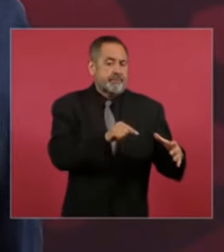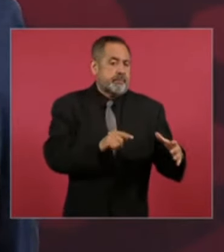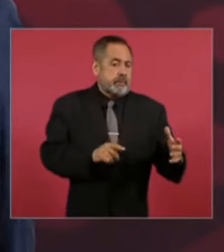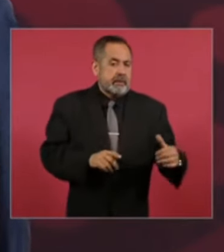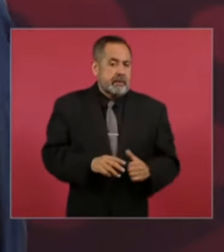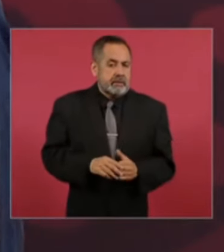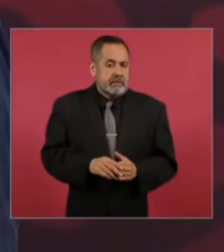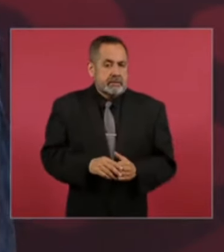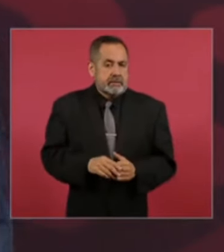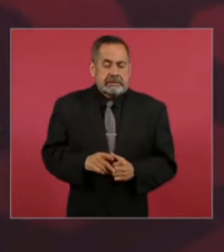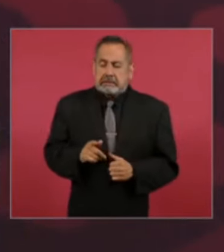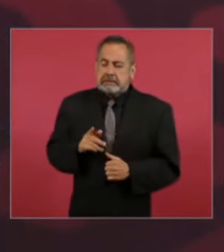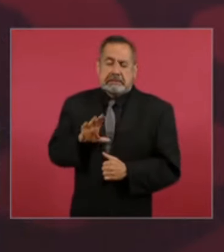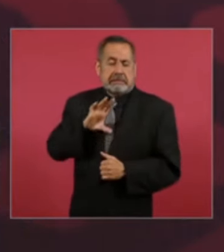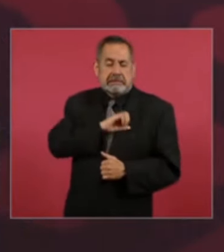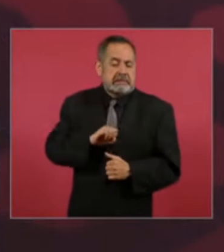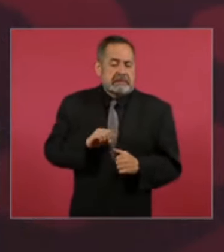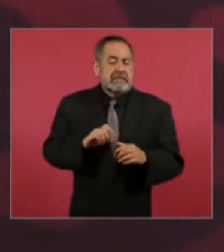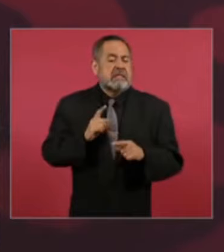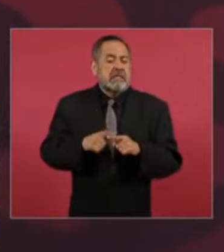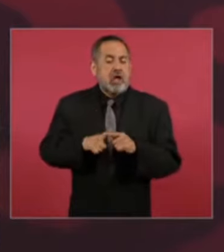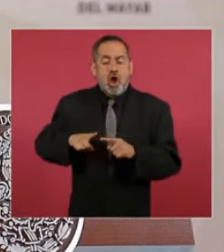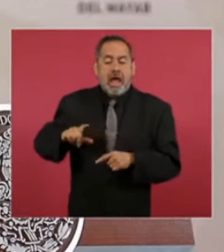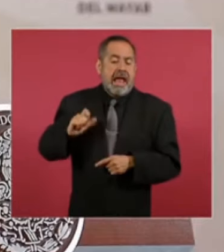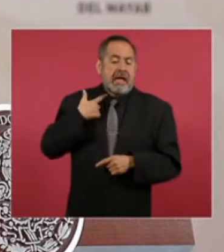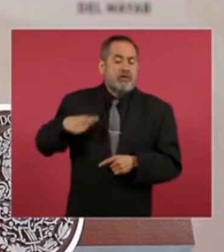predilecta de los gobiernos neoliberales de México.